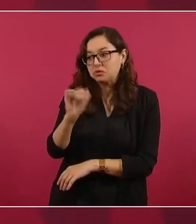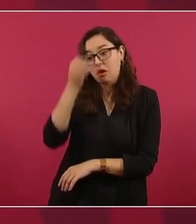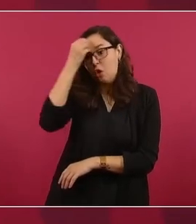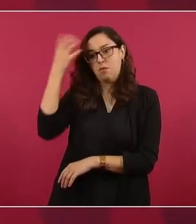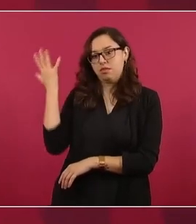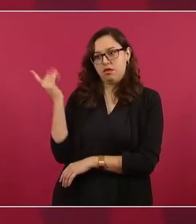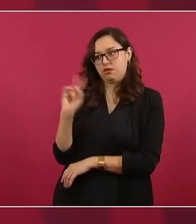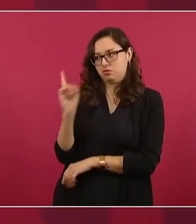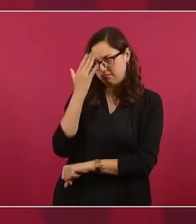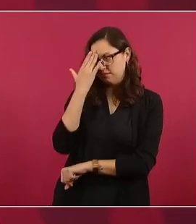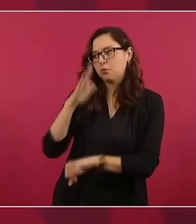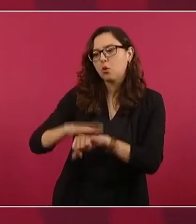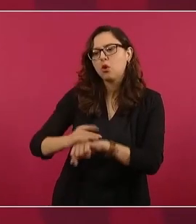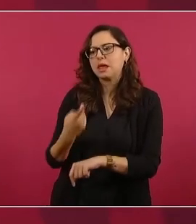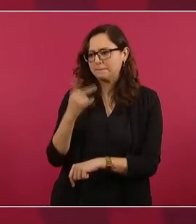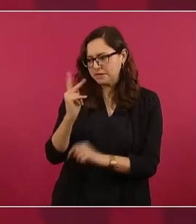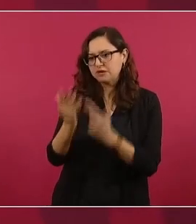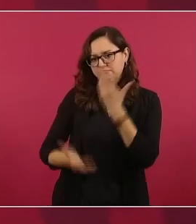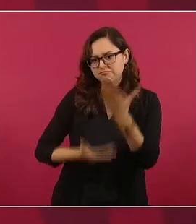todos cometemos errores.